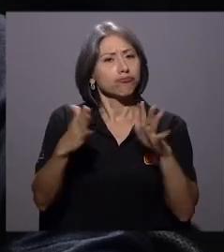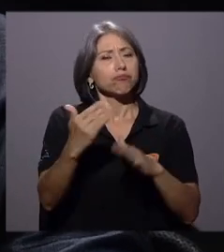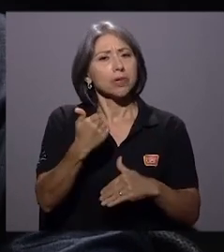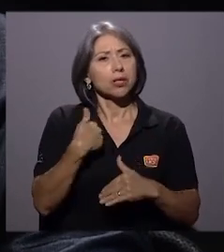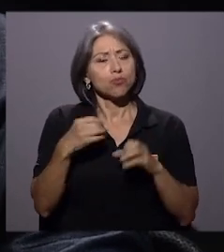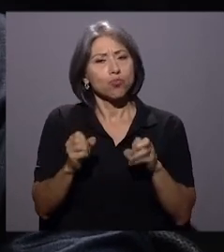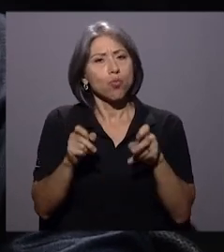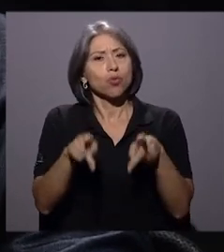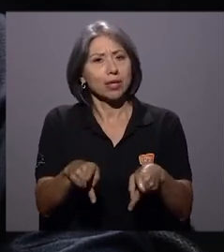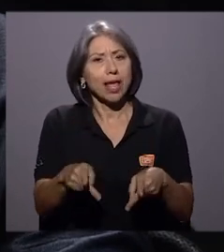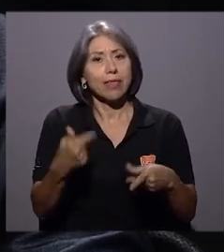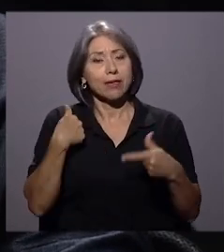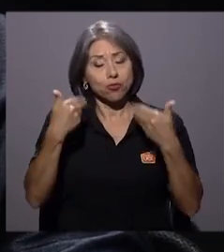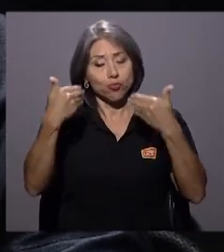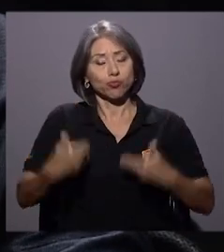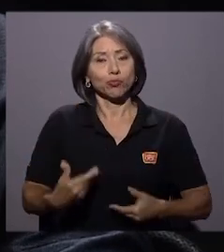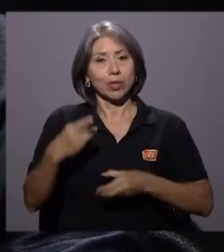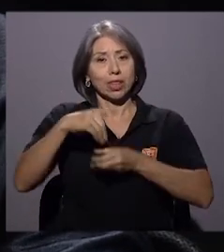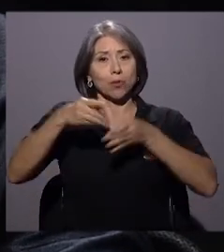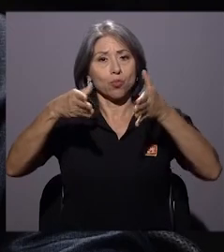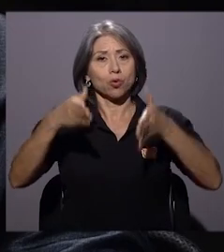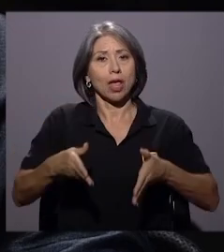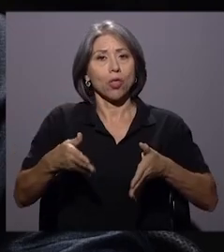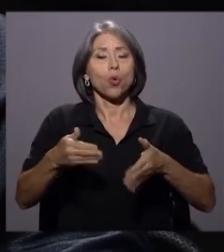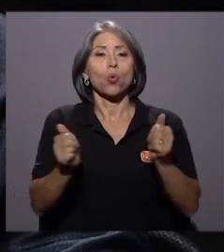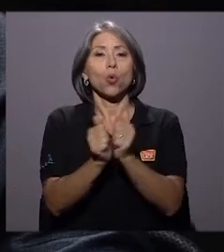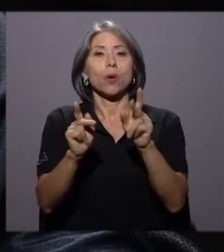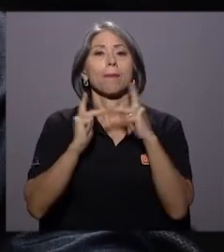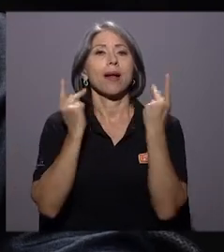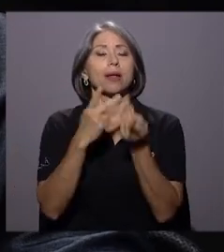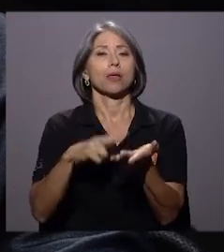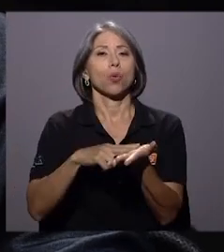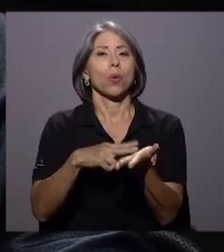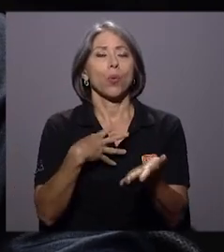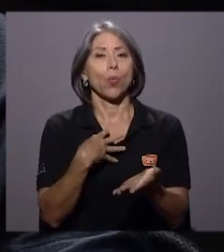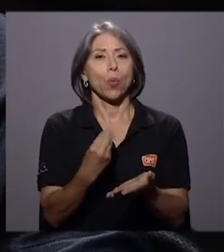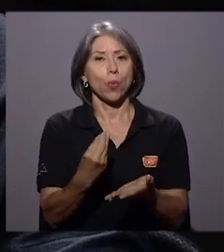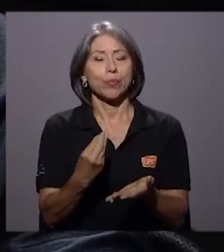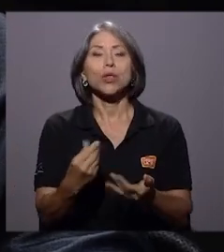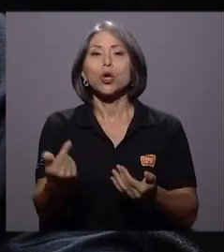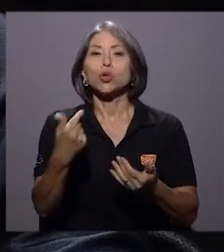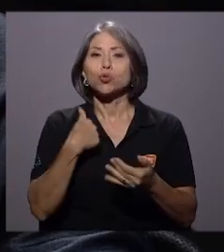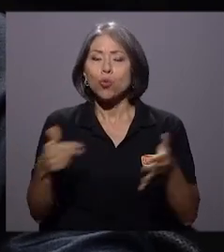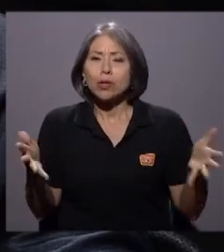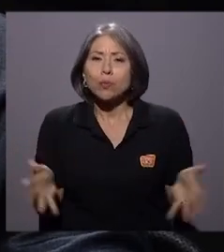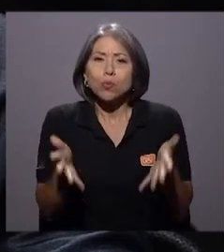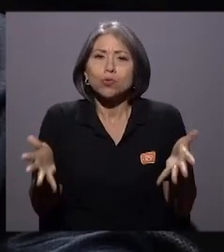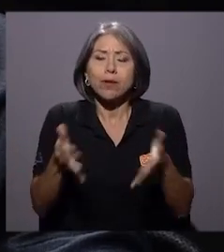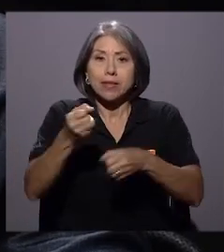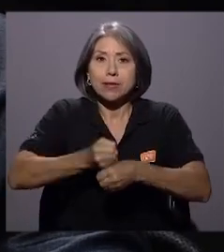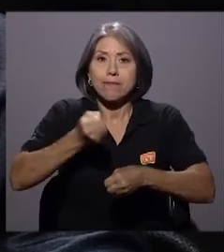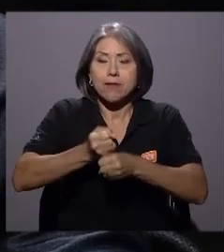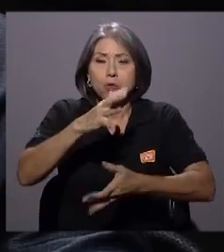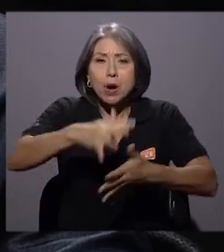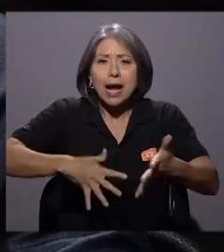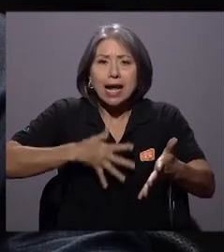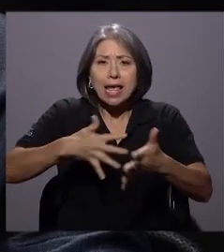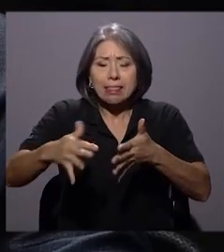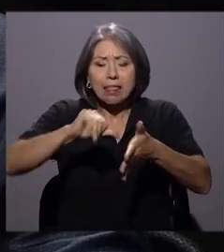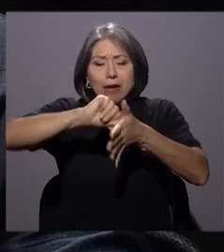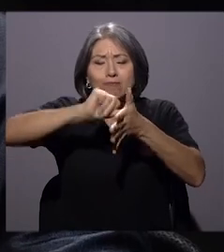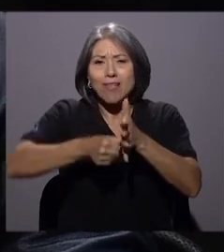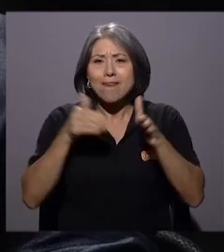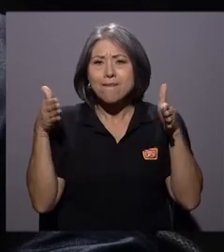convertirme en diputado de la República por el Partido Liberación Nacional. Yo he impulsado una agenda con mucho énfasis a la